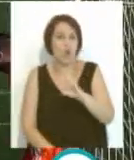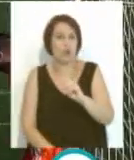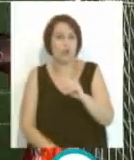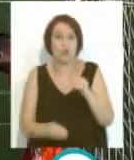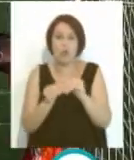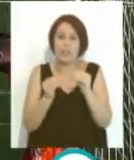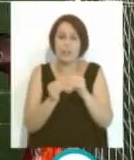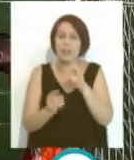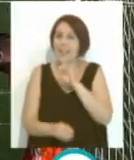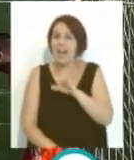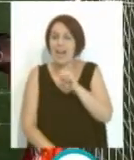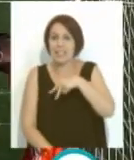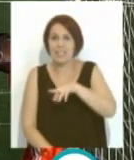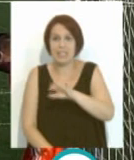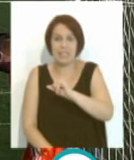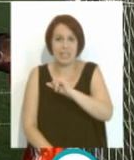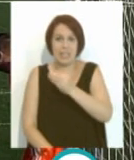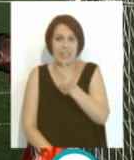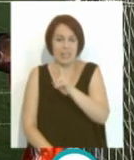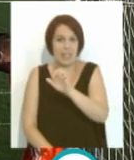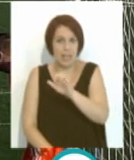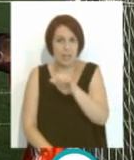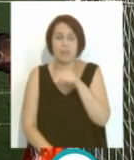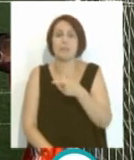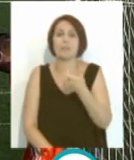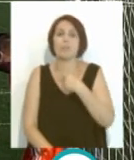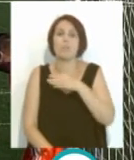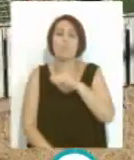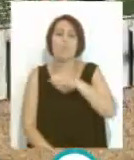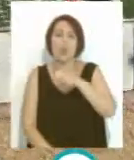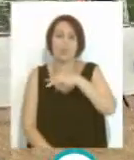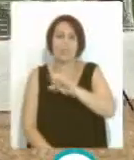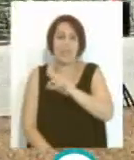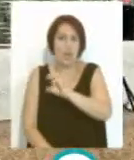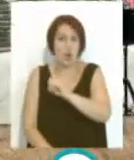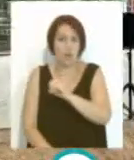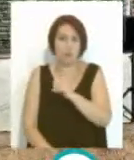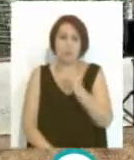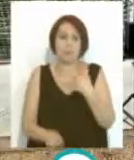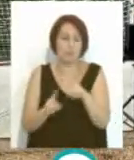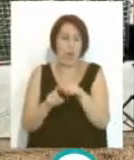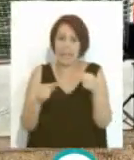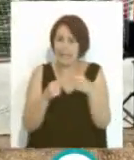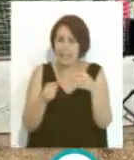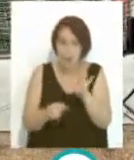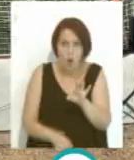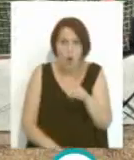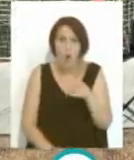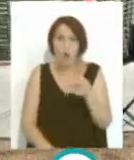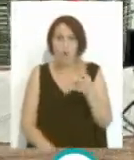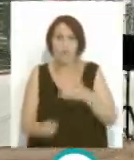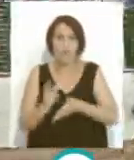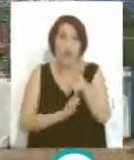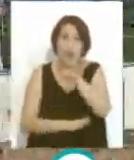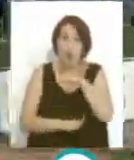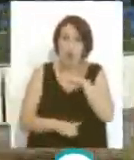de Enrique Montero. Él es Pedro Pallaré Montero y lleva por bandera a su tío allá donde